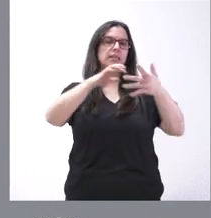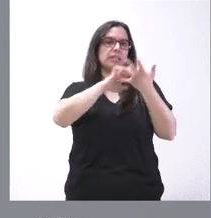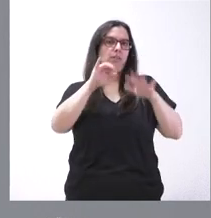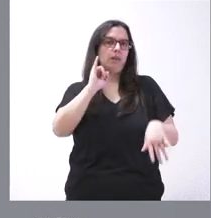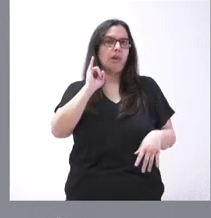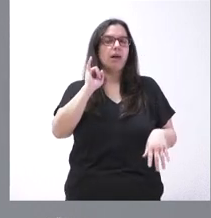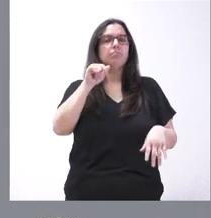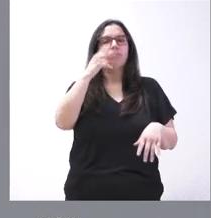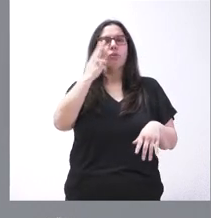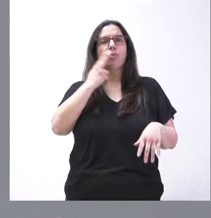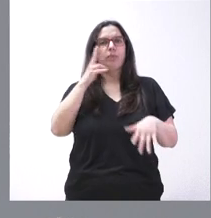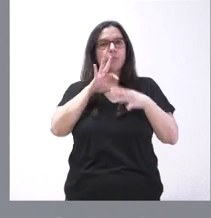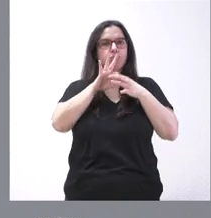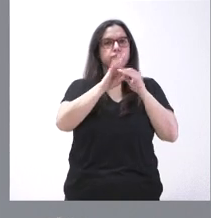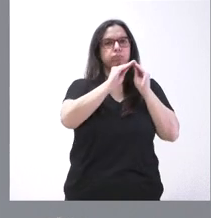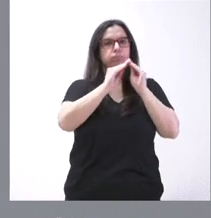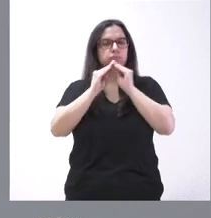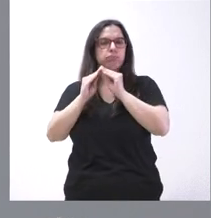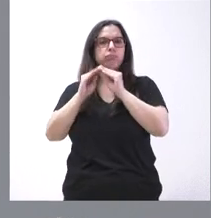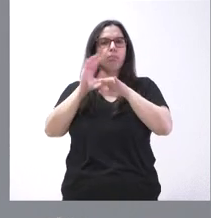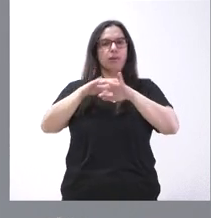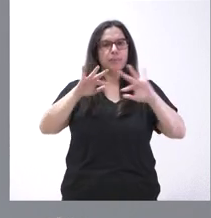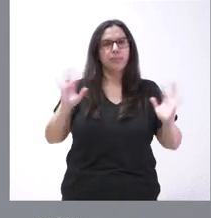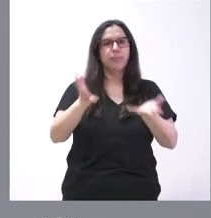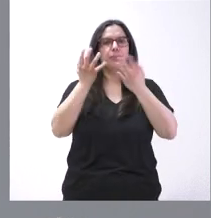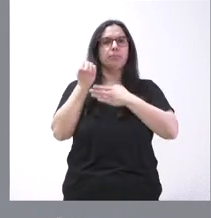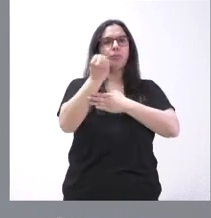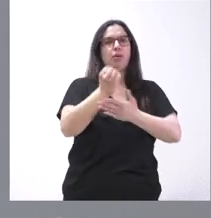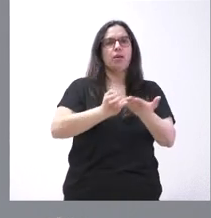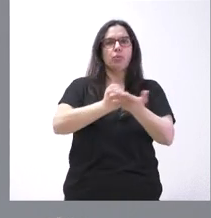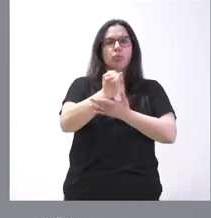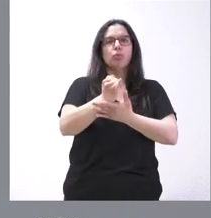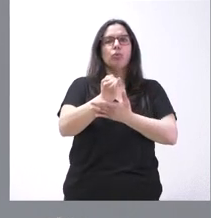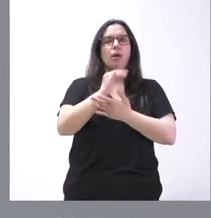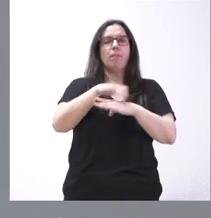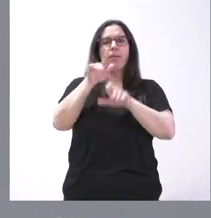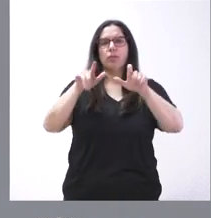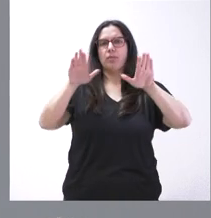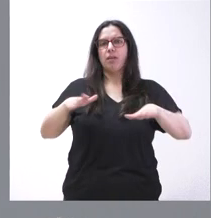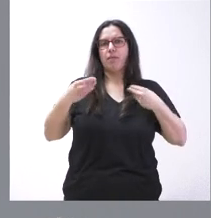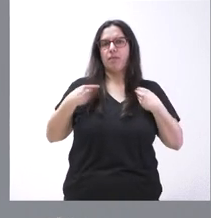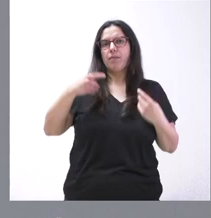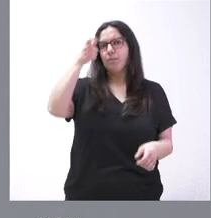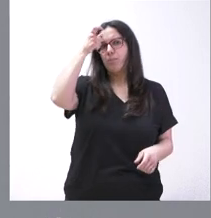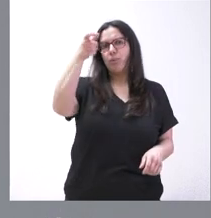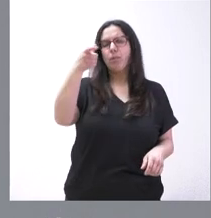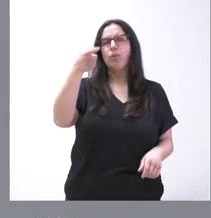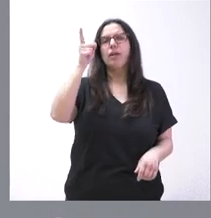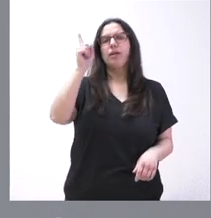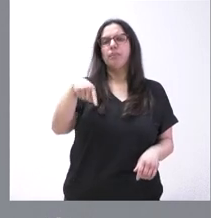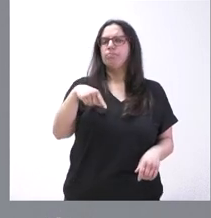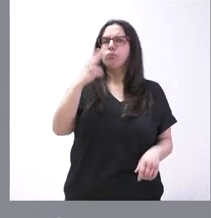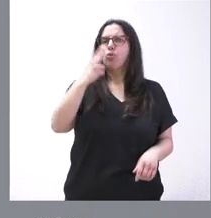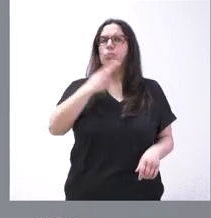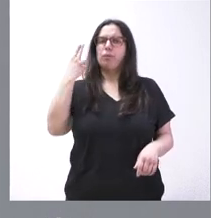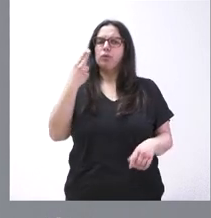con las infraestructuras en favor de la agricultura, de fijar población en el medio rural y es un compromiso con un sector que